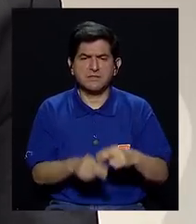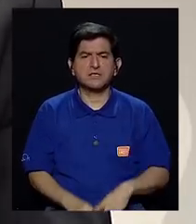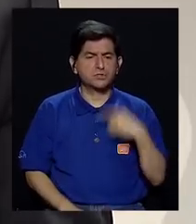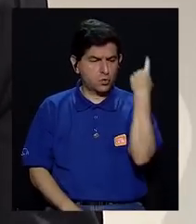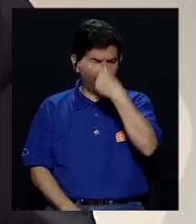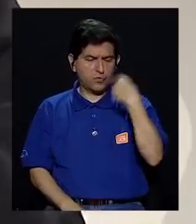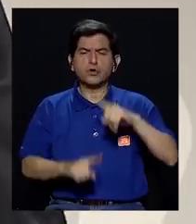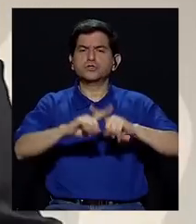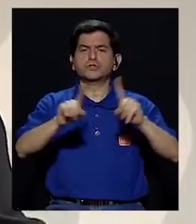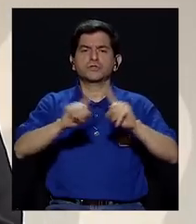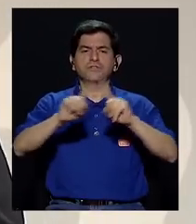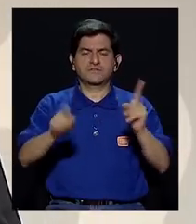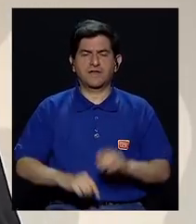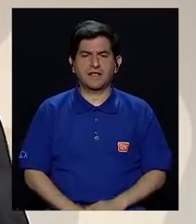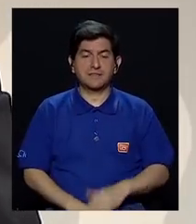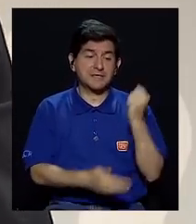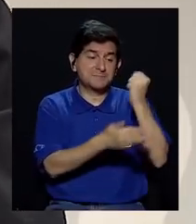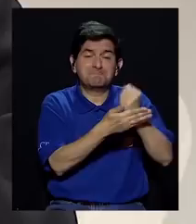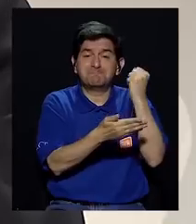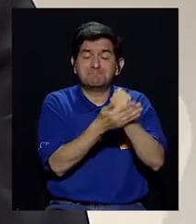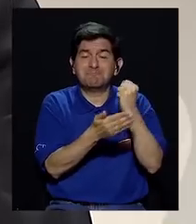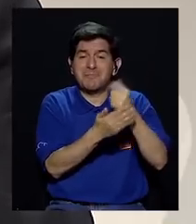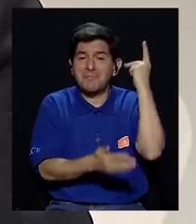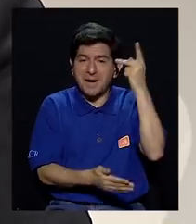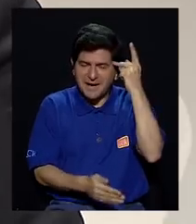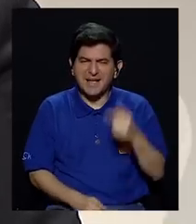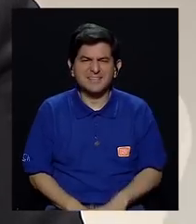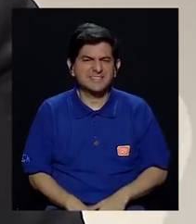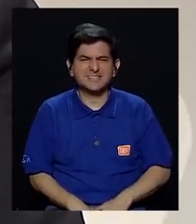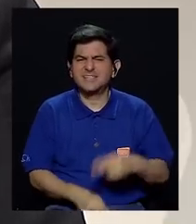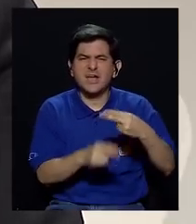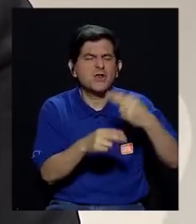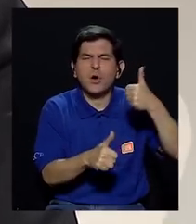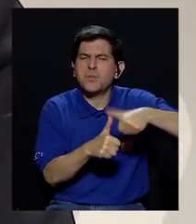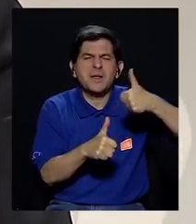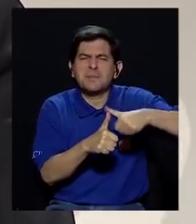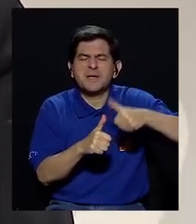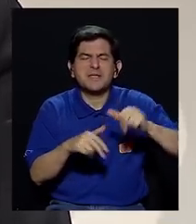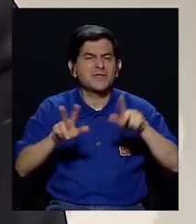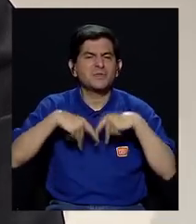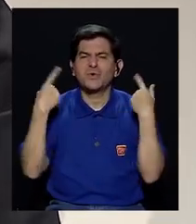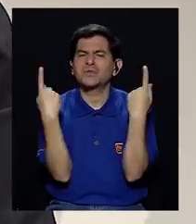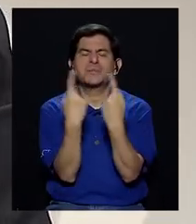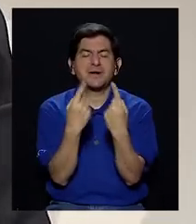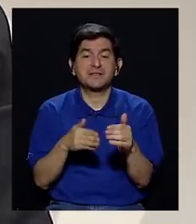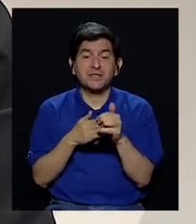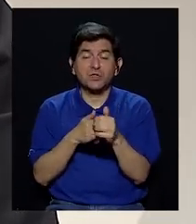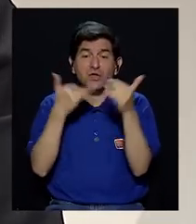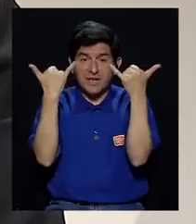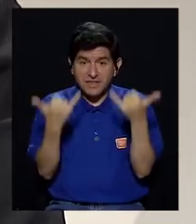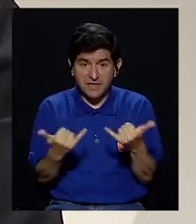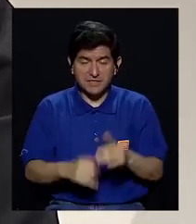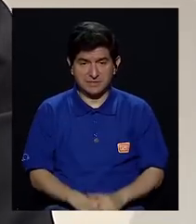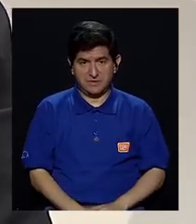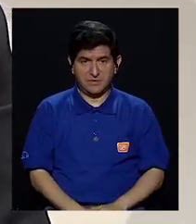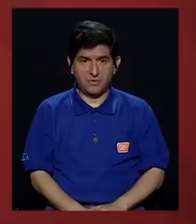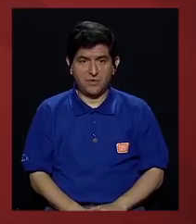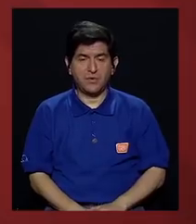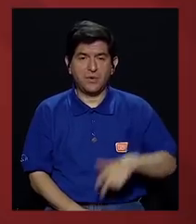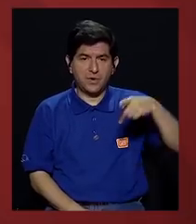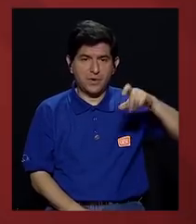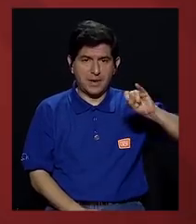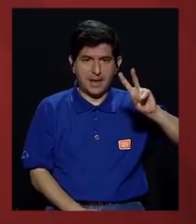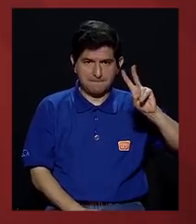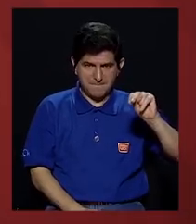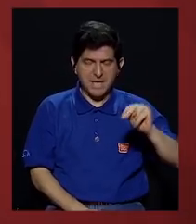diversas caras, diversas marcas políticas. Pongan nombres y apellidos, ¿cuáles serían los partidos? Porque los que lideran en este momento serían el Partido